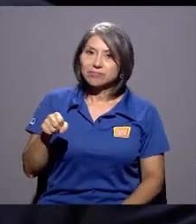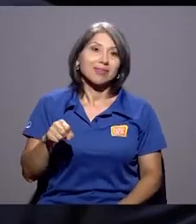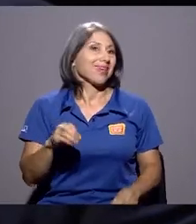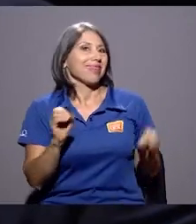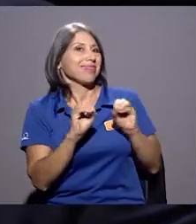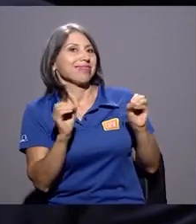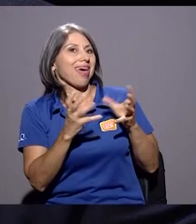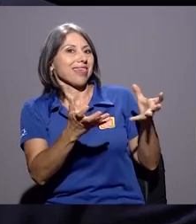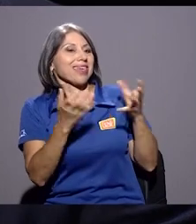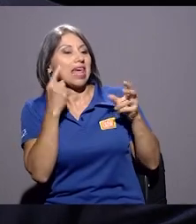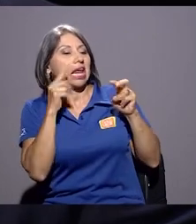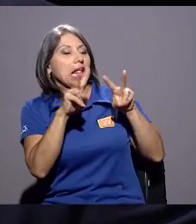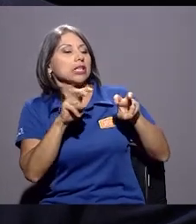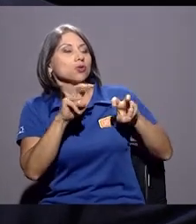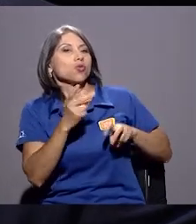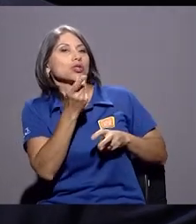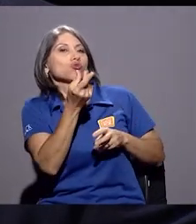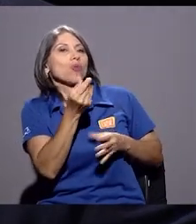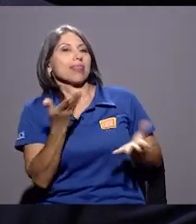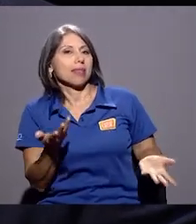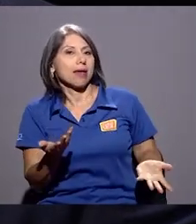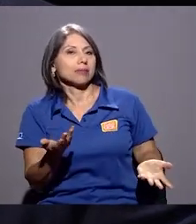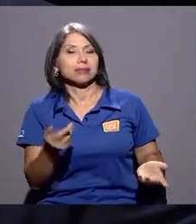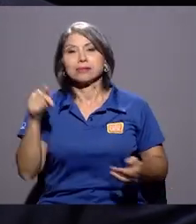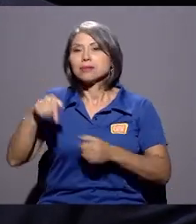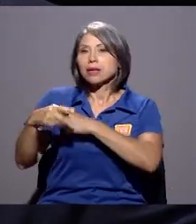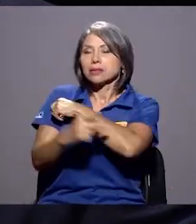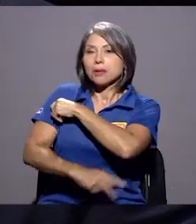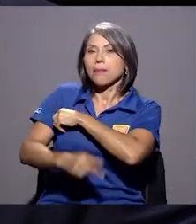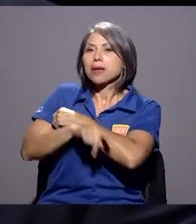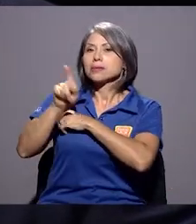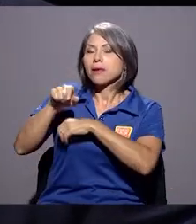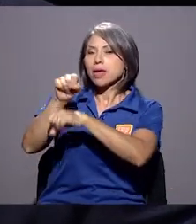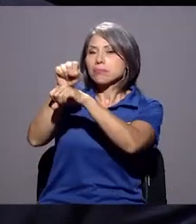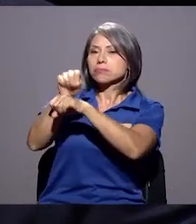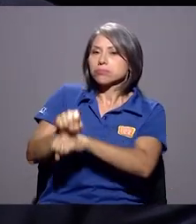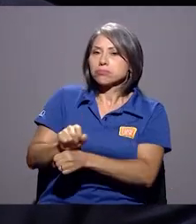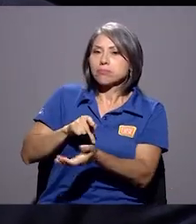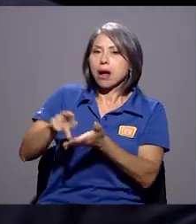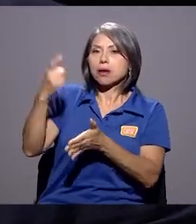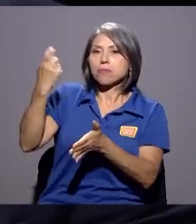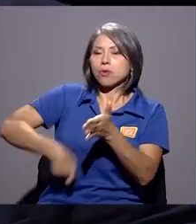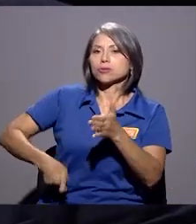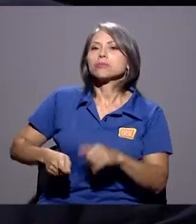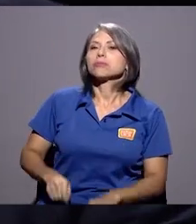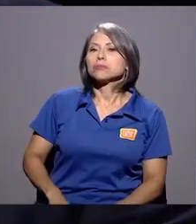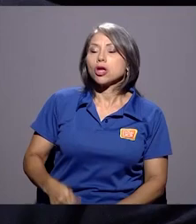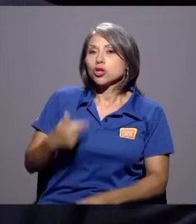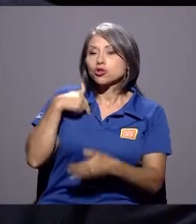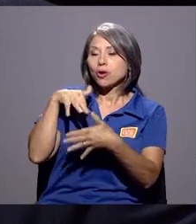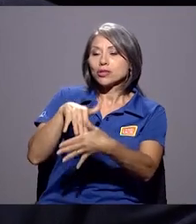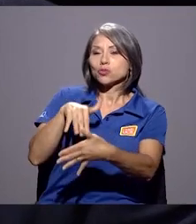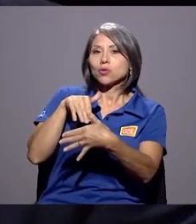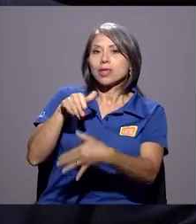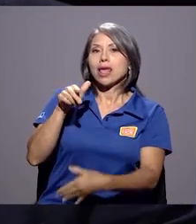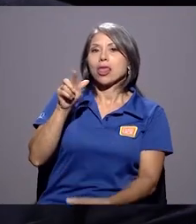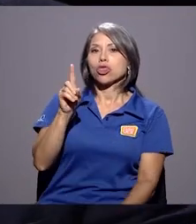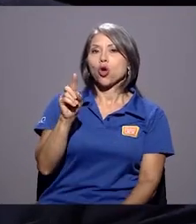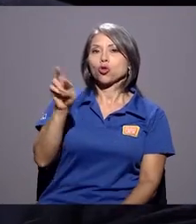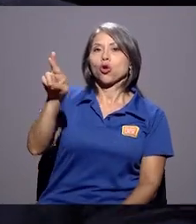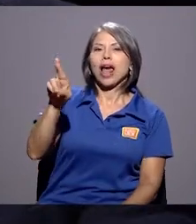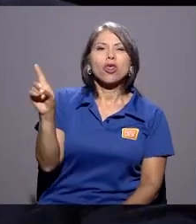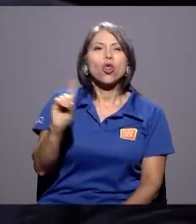quiere que les colquen sus cuentas. En este país tenemos que estar más acostumbrados a pagar impuestos. Yo estudié mi doctorado en